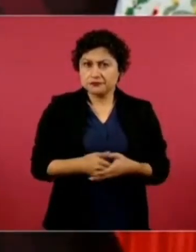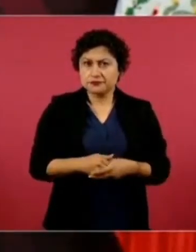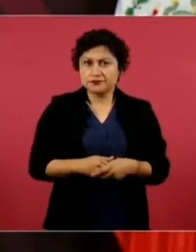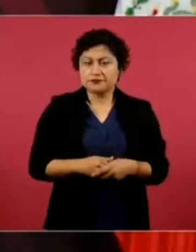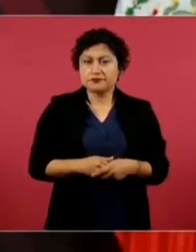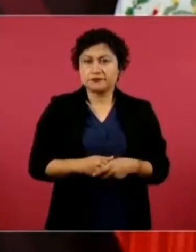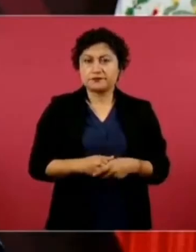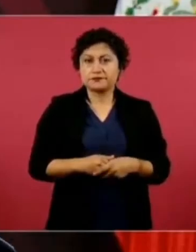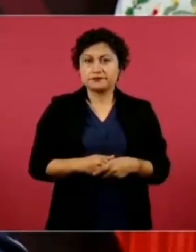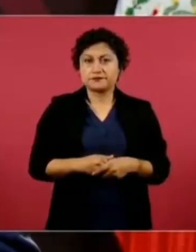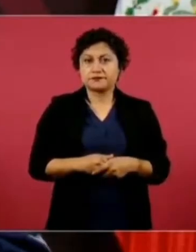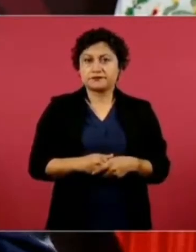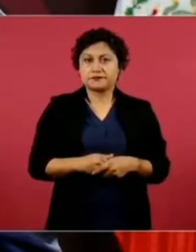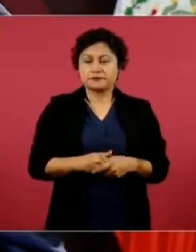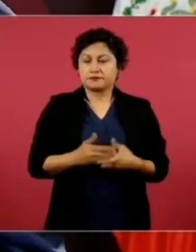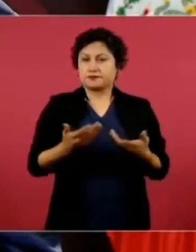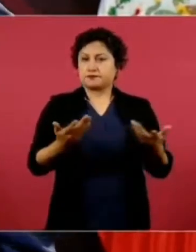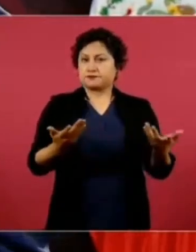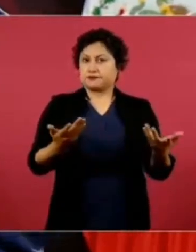y los que estaban